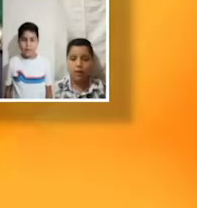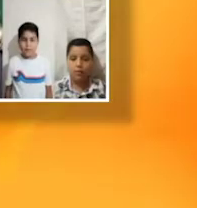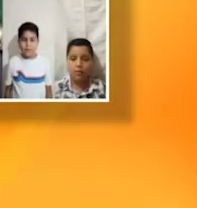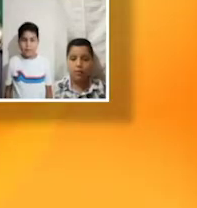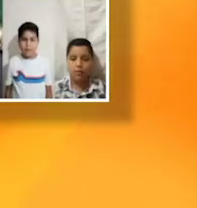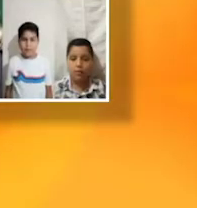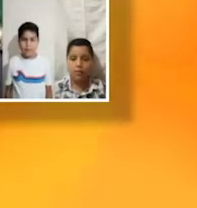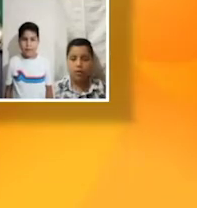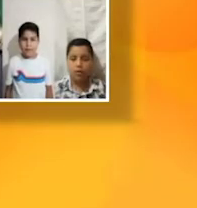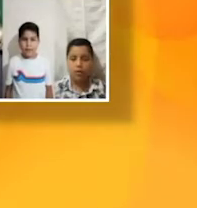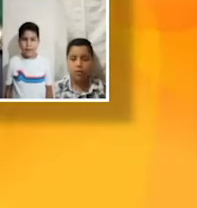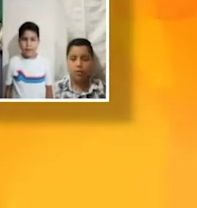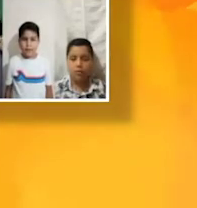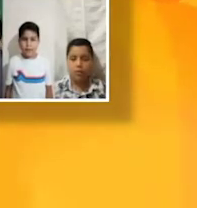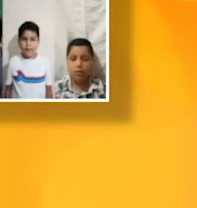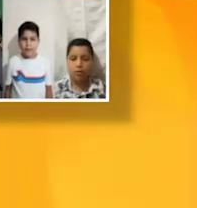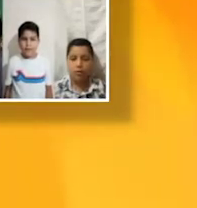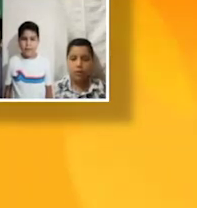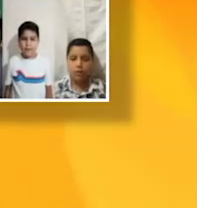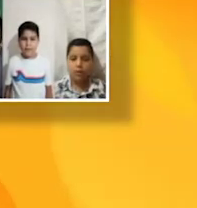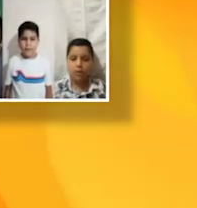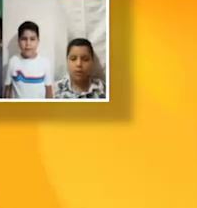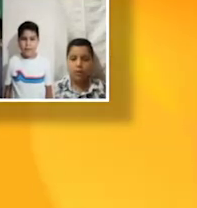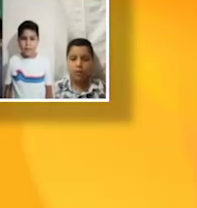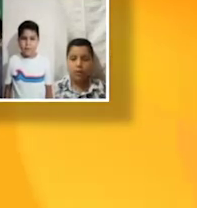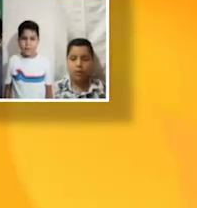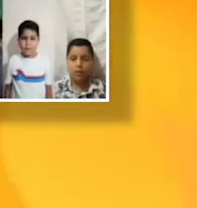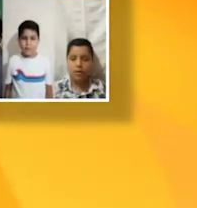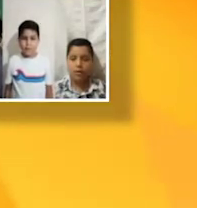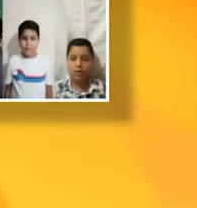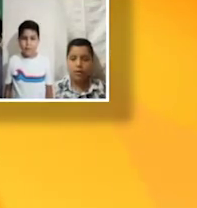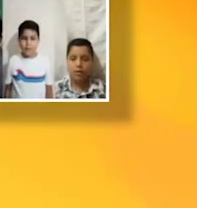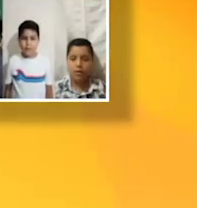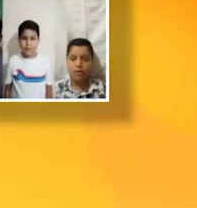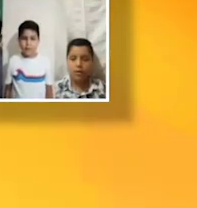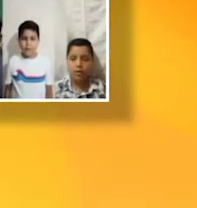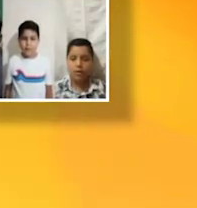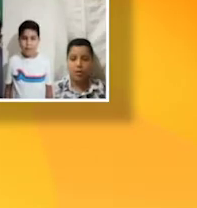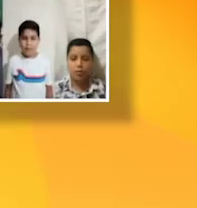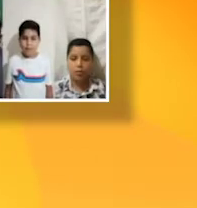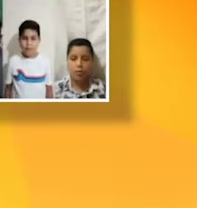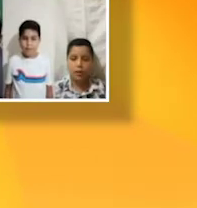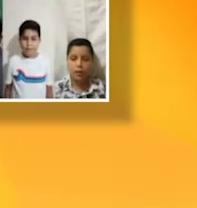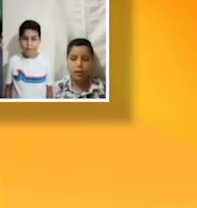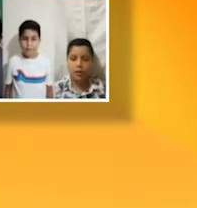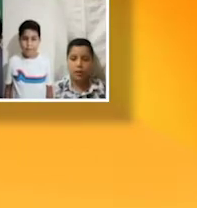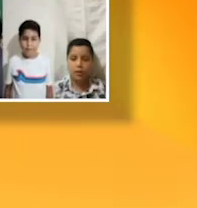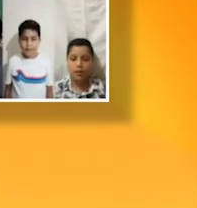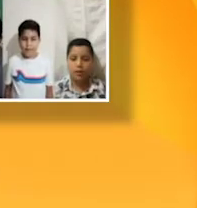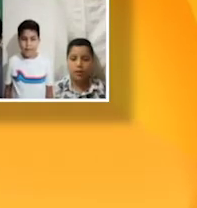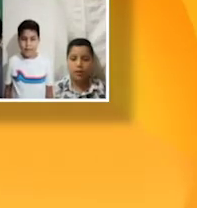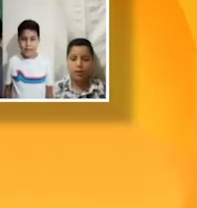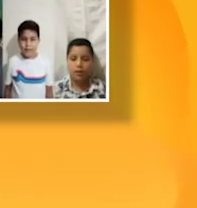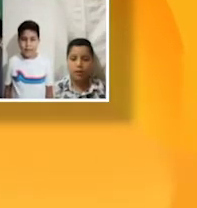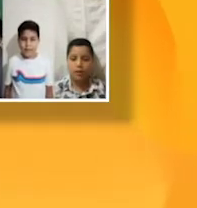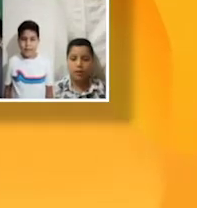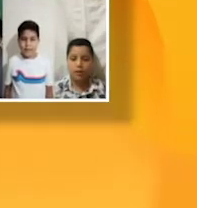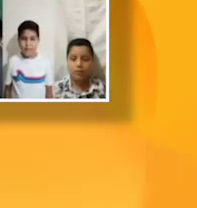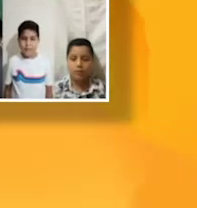saludó. Pero válgame es que no, porque no